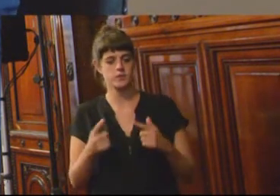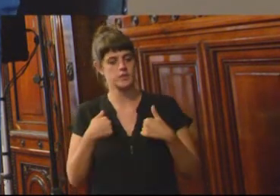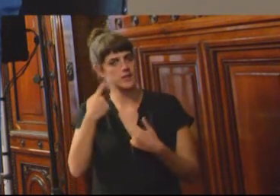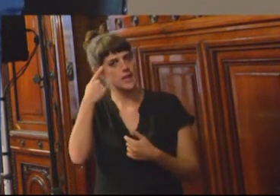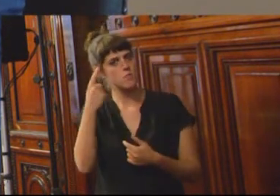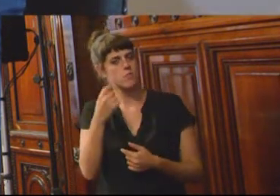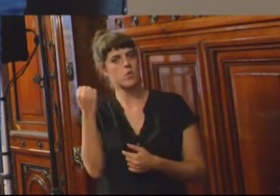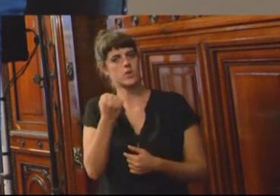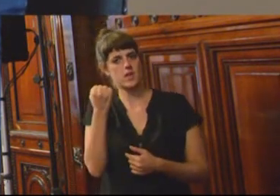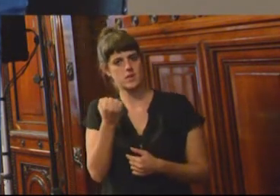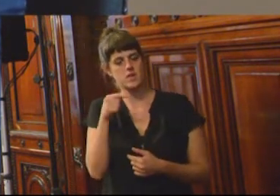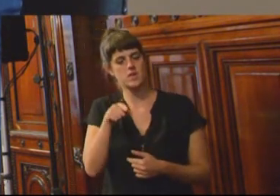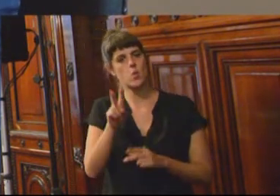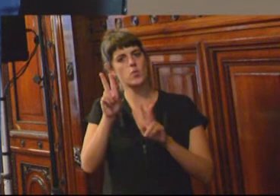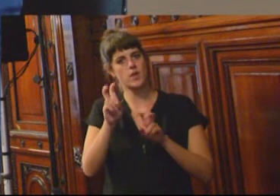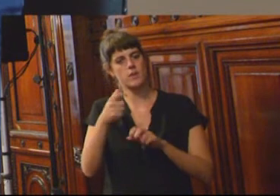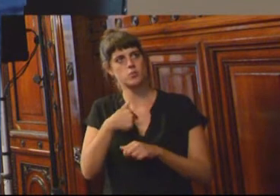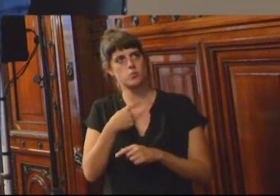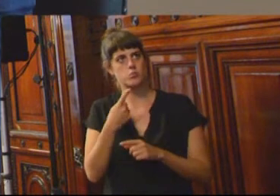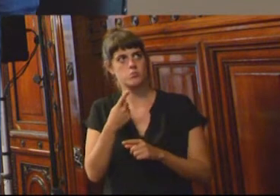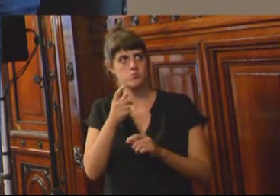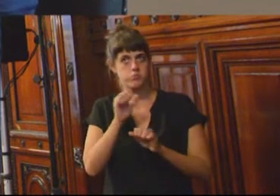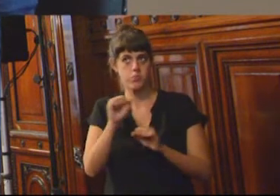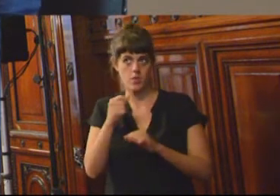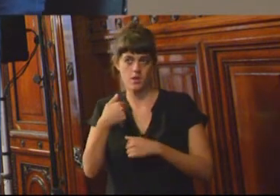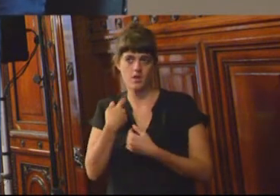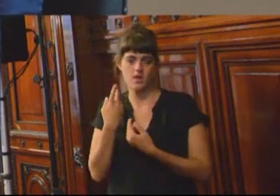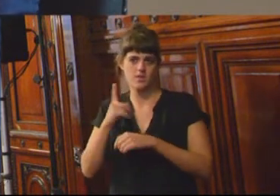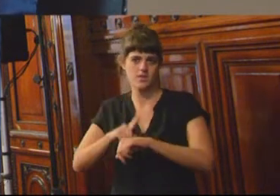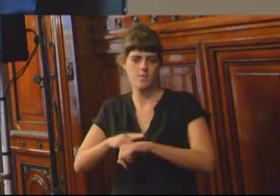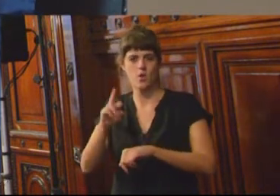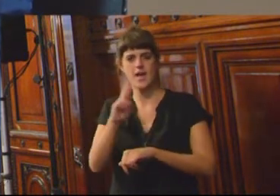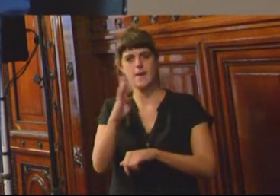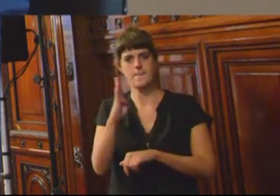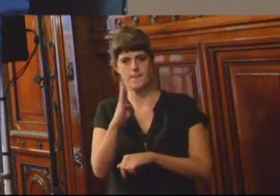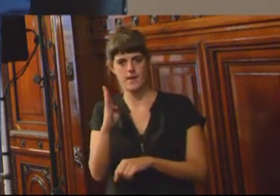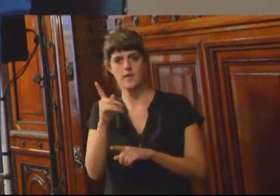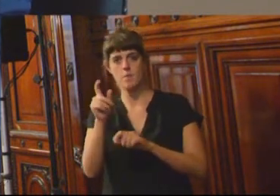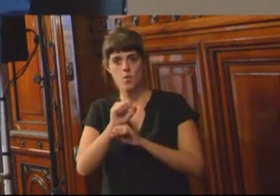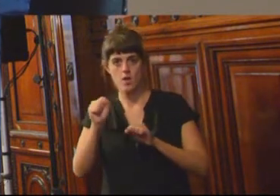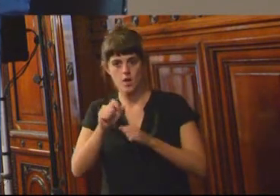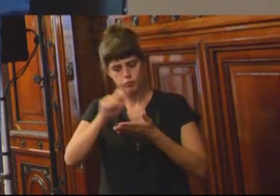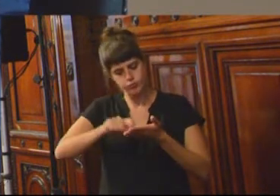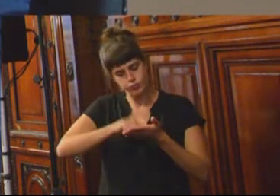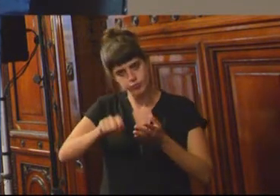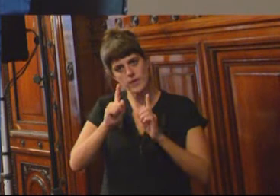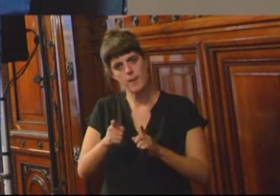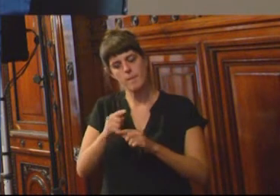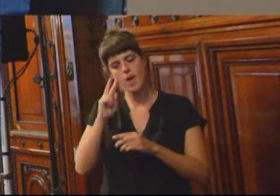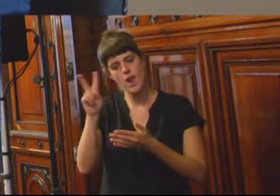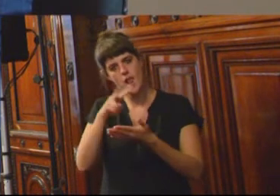que yo he podido en mi tiempo en la RPPL documentar y ver cómo